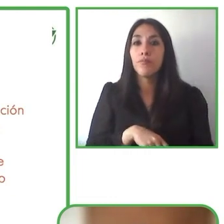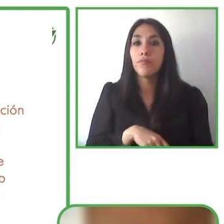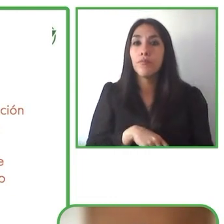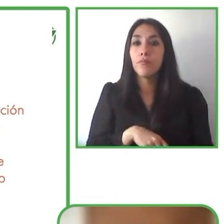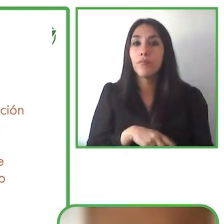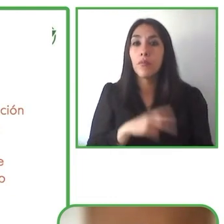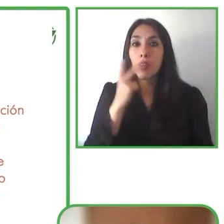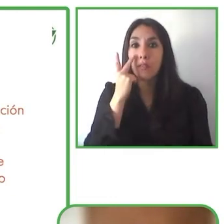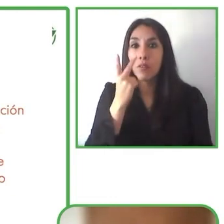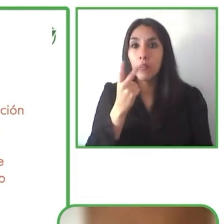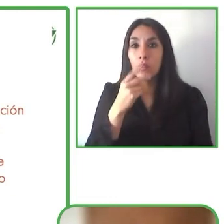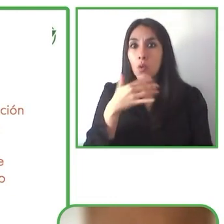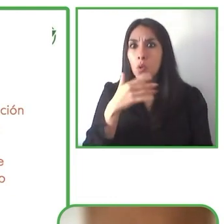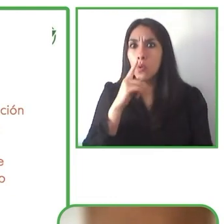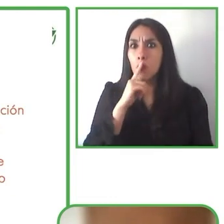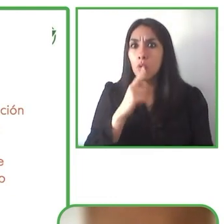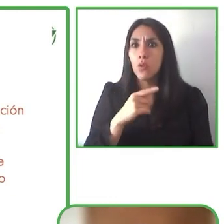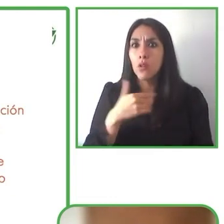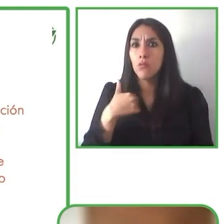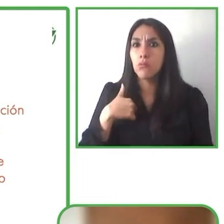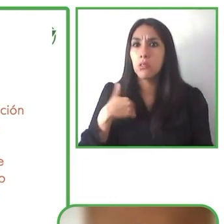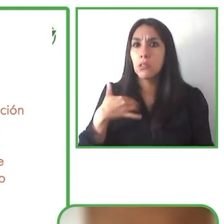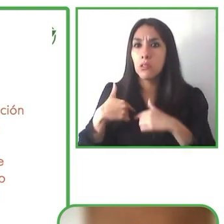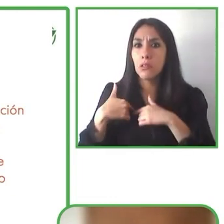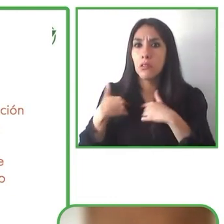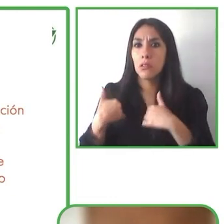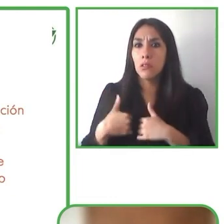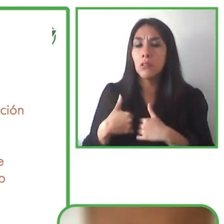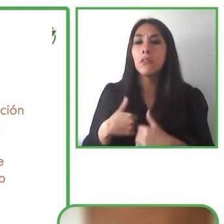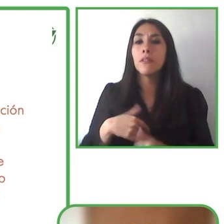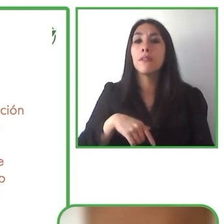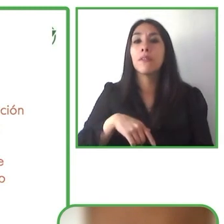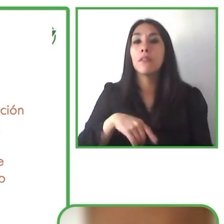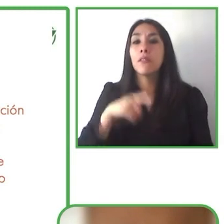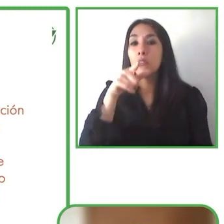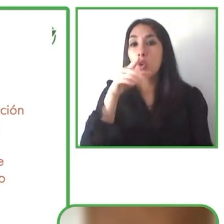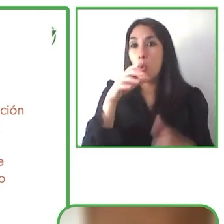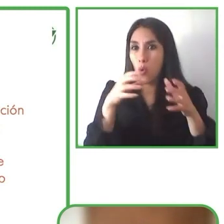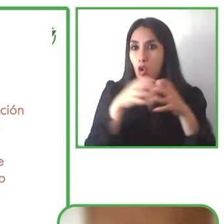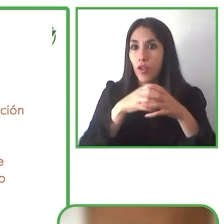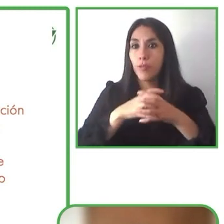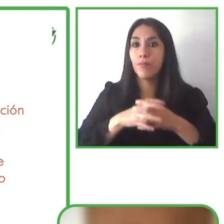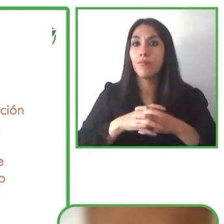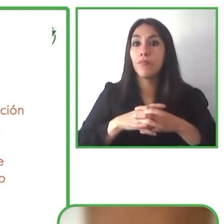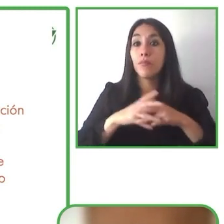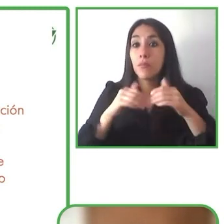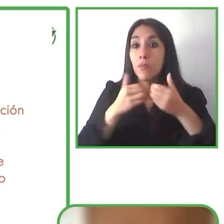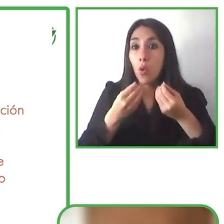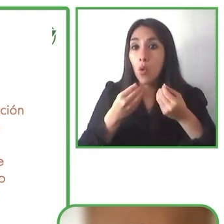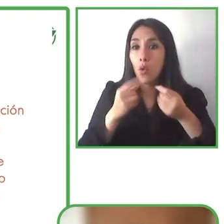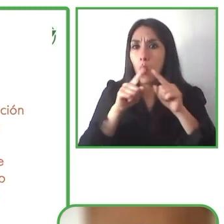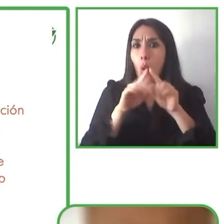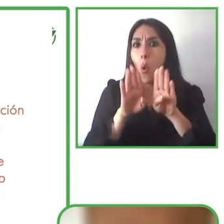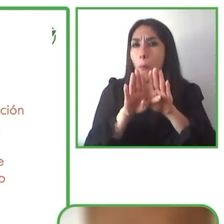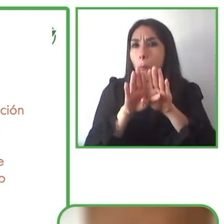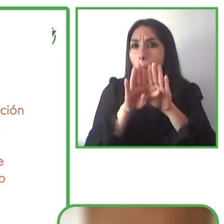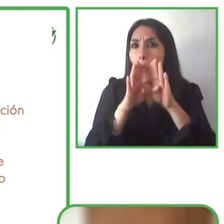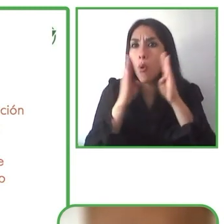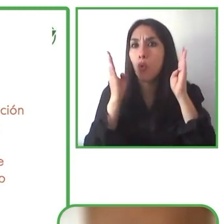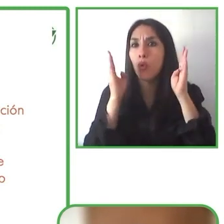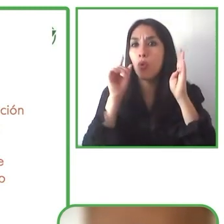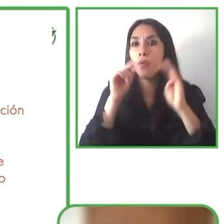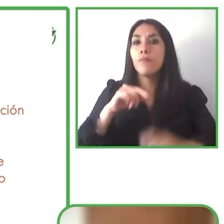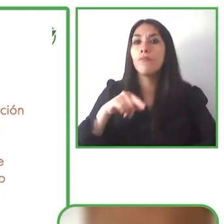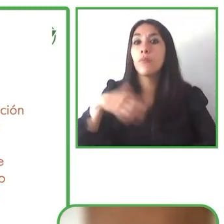nuestra fundación era poder abrir el acceso real y